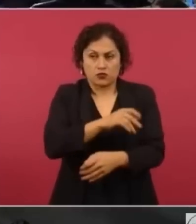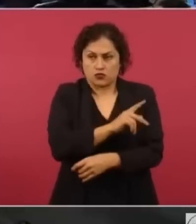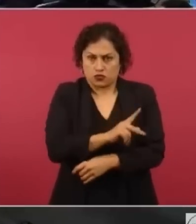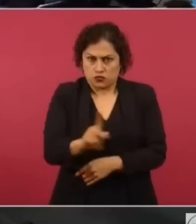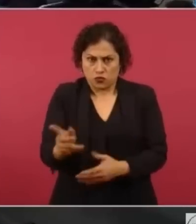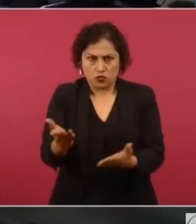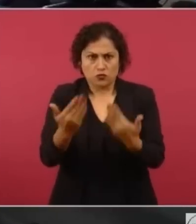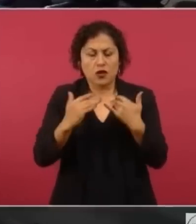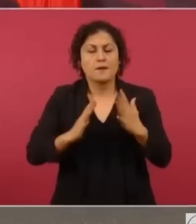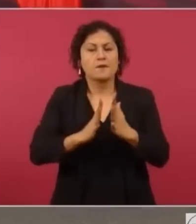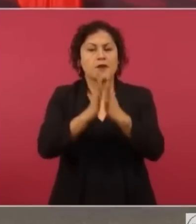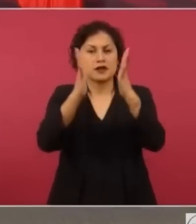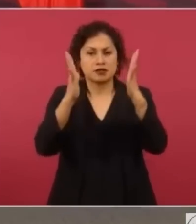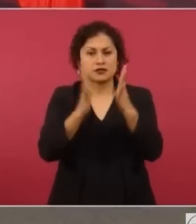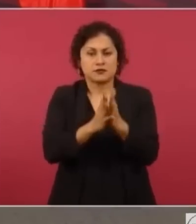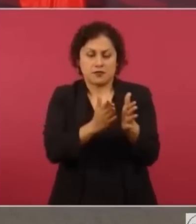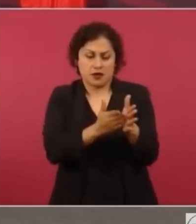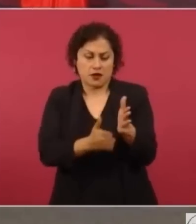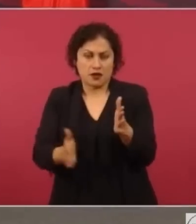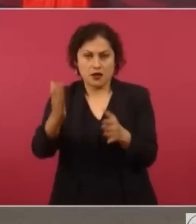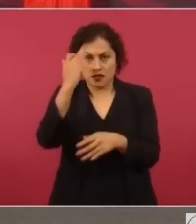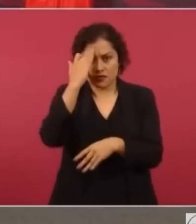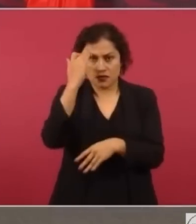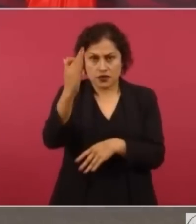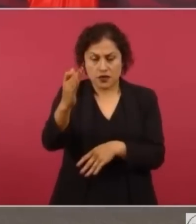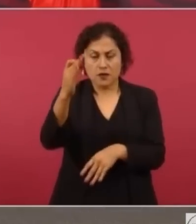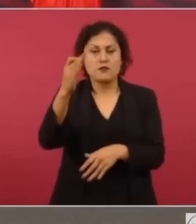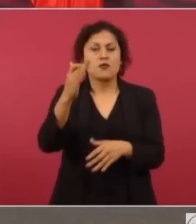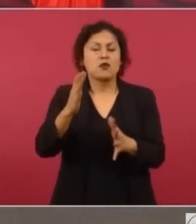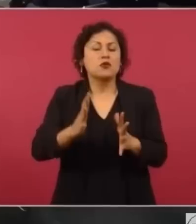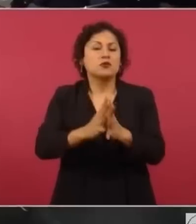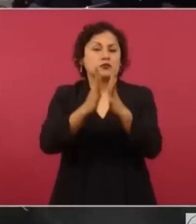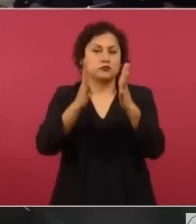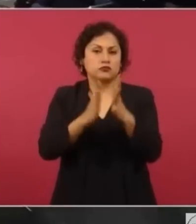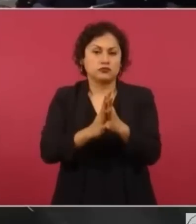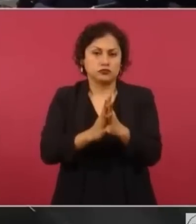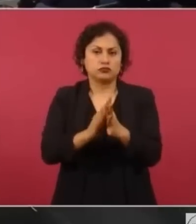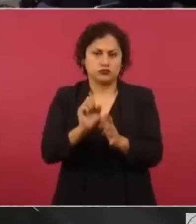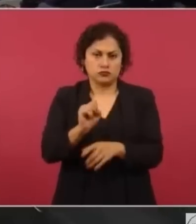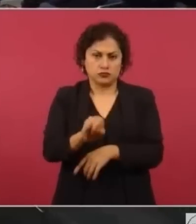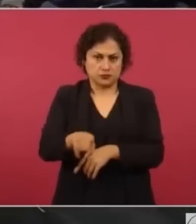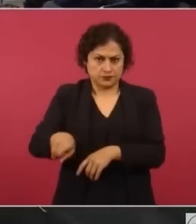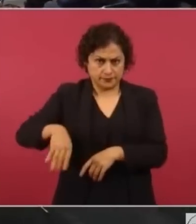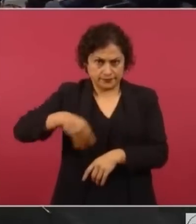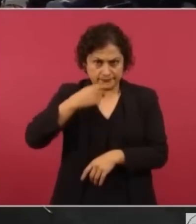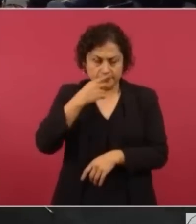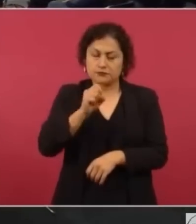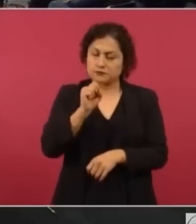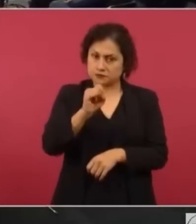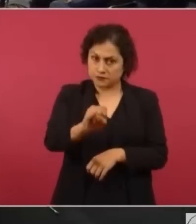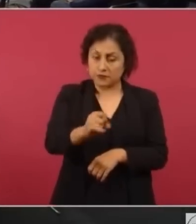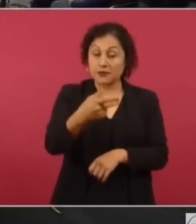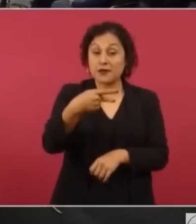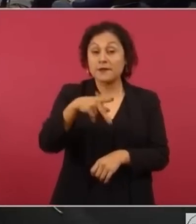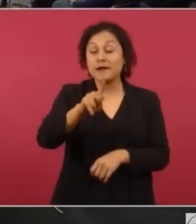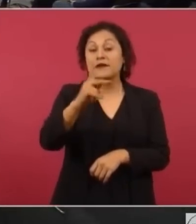participar en el proceso democrático. Pero miren, el que ahora está